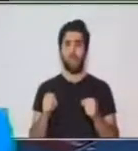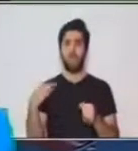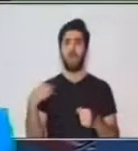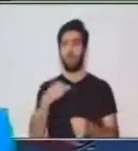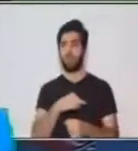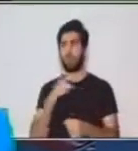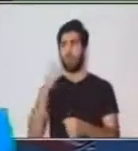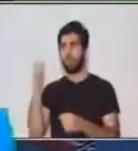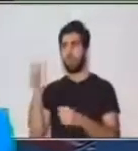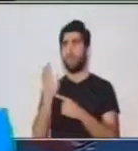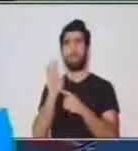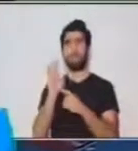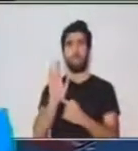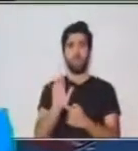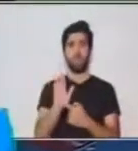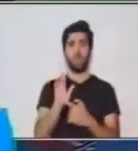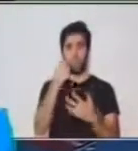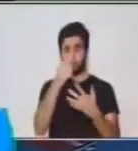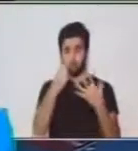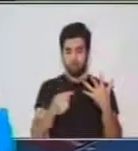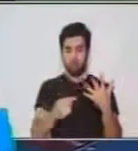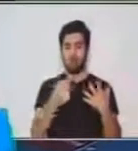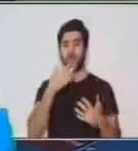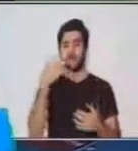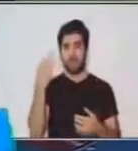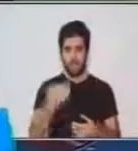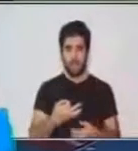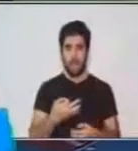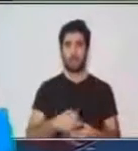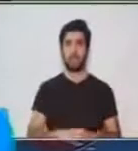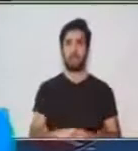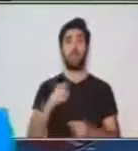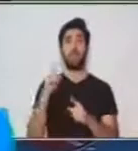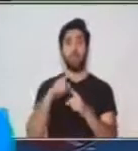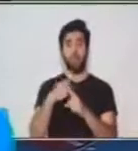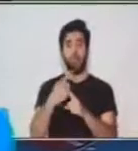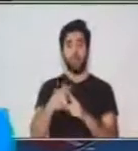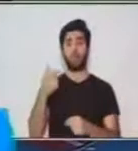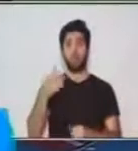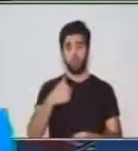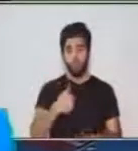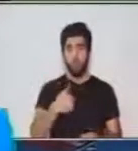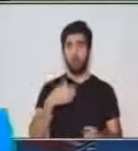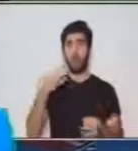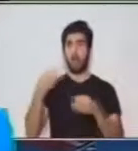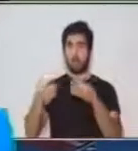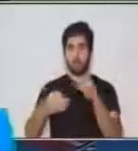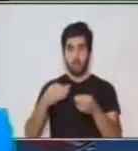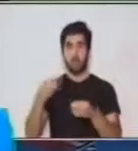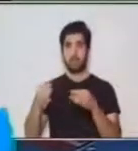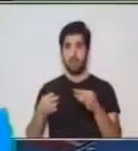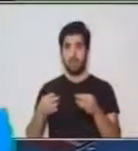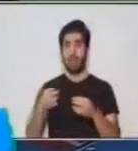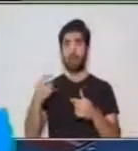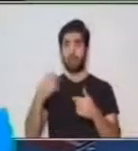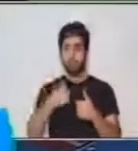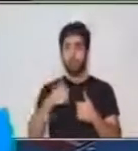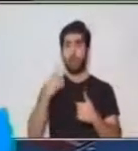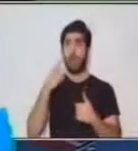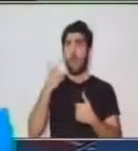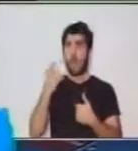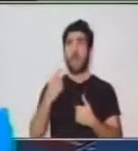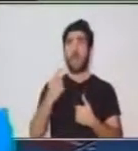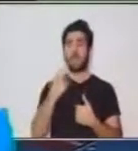hechos que sean reales. Cuando yo justifico mis hechos